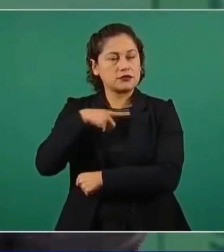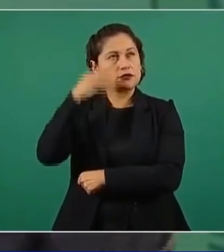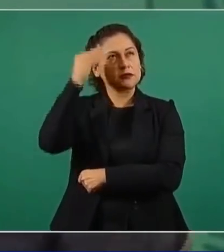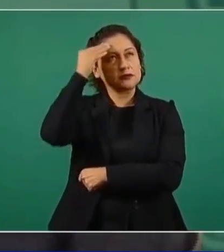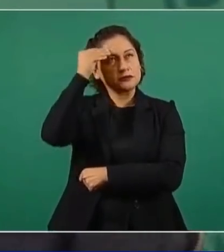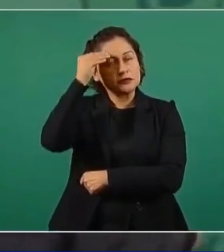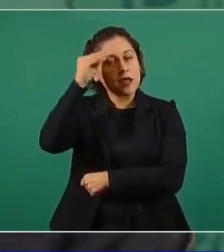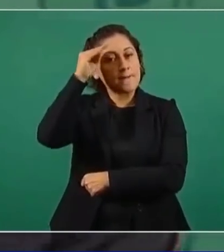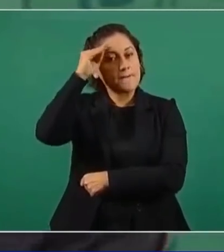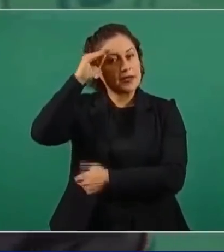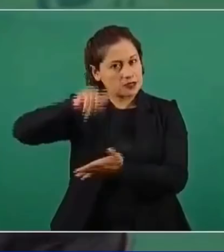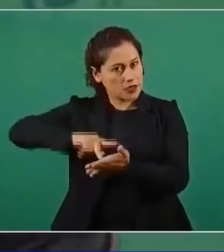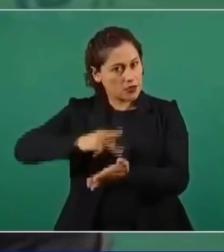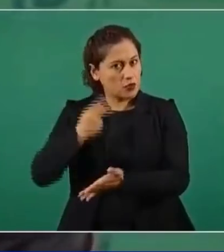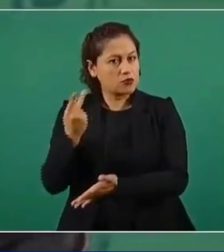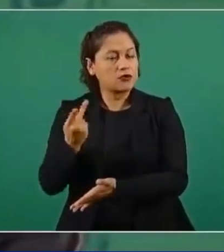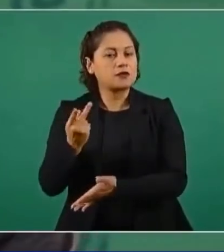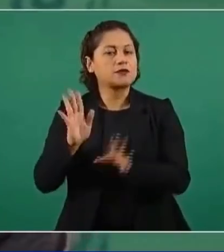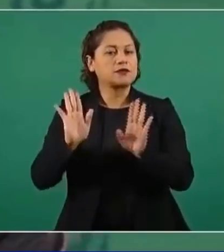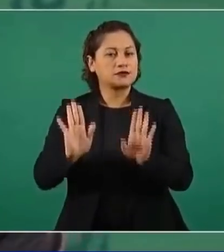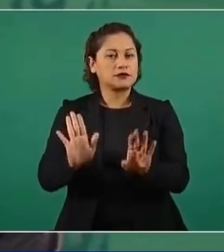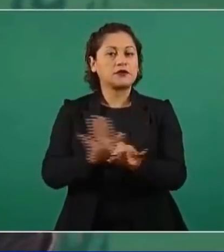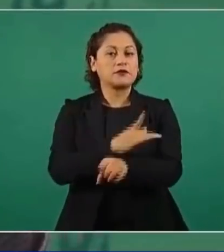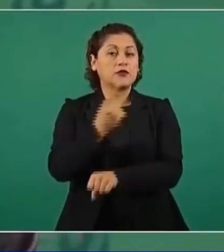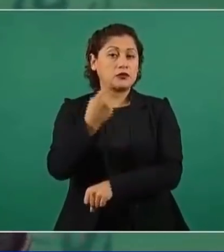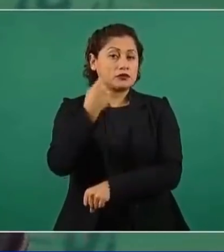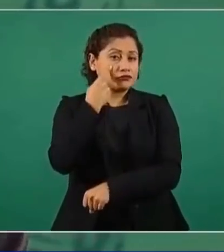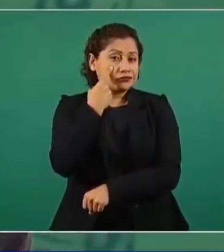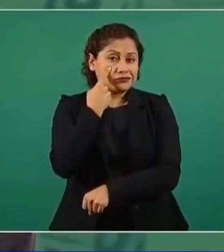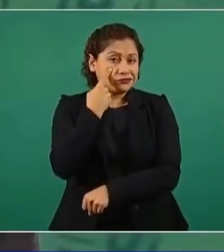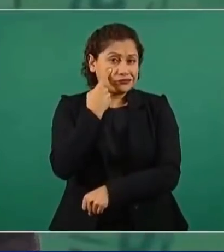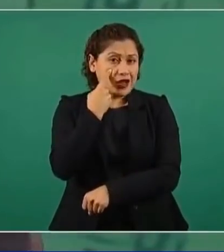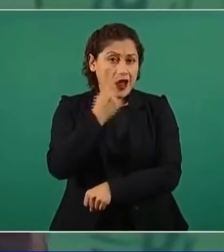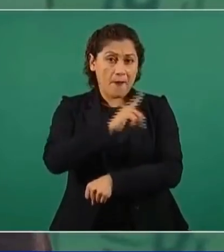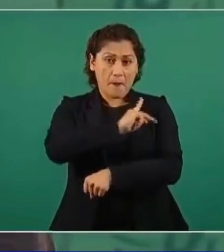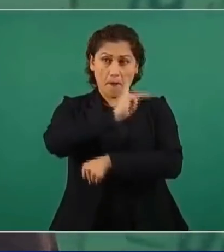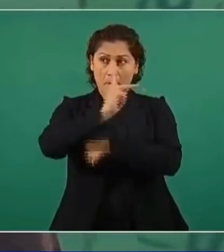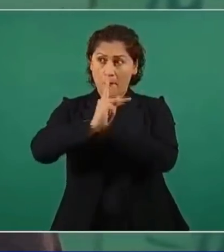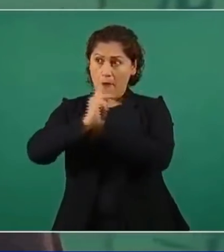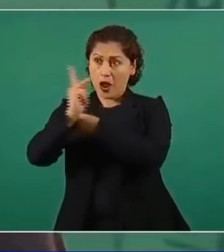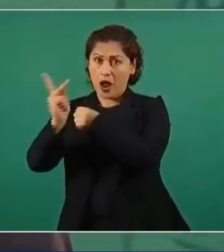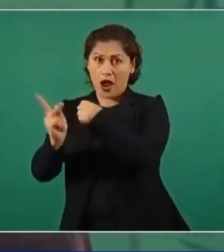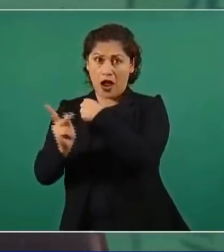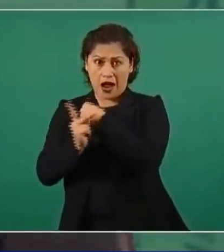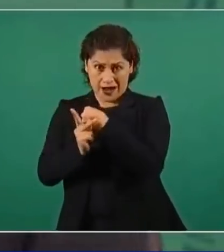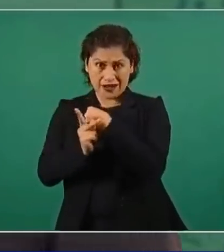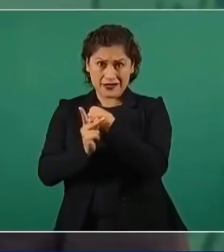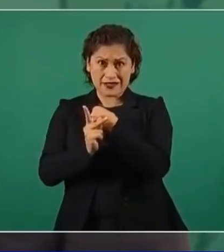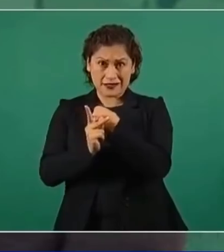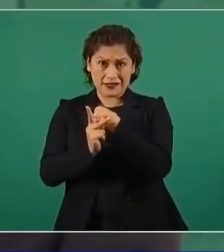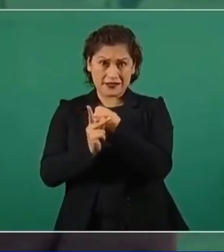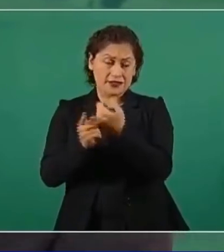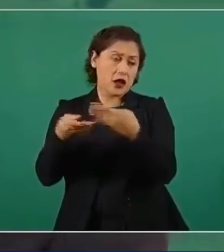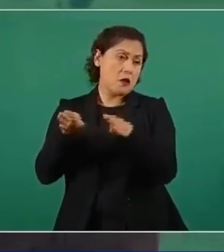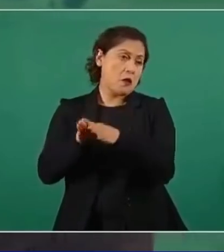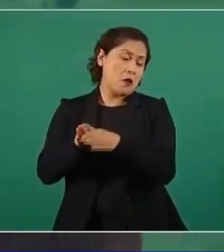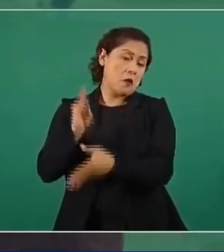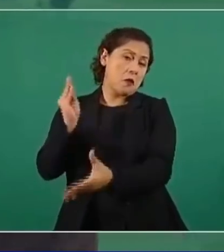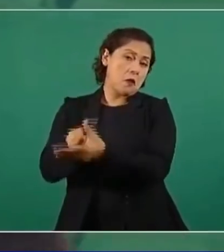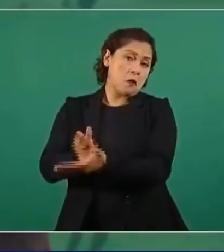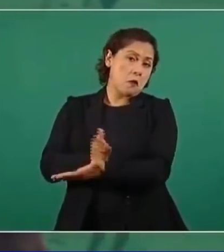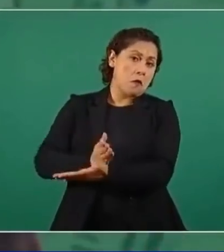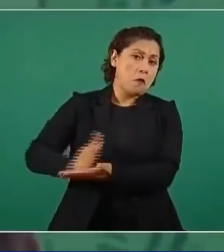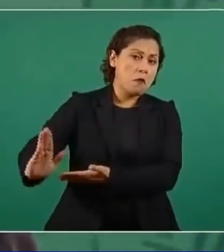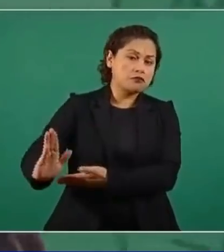porque no se debe aislar a nadie, no se debe cercar a nadie.